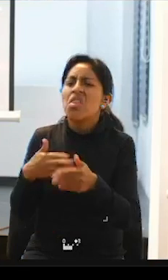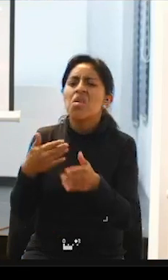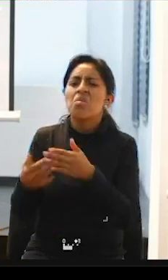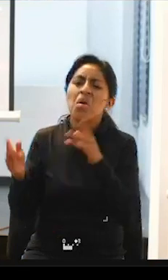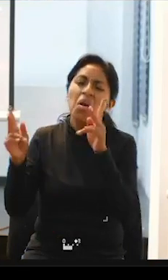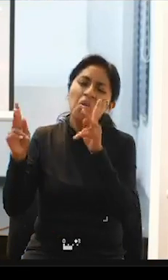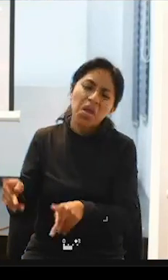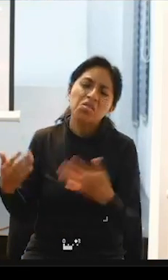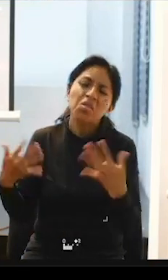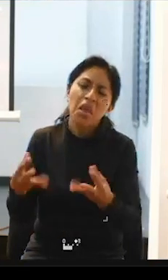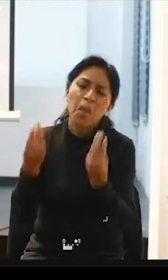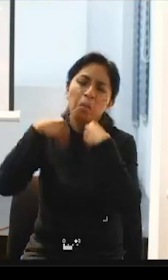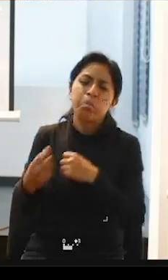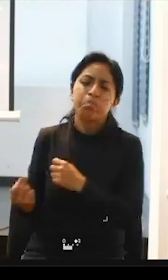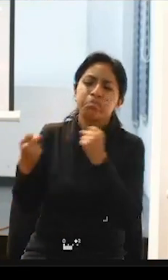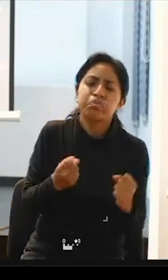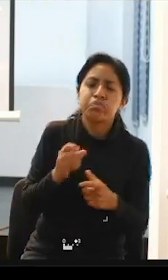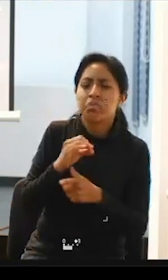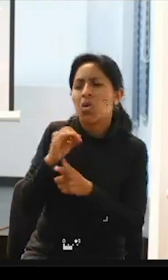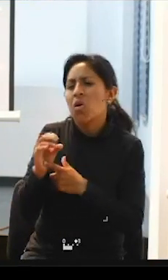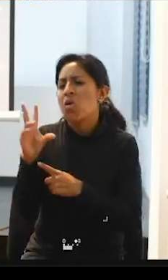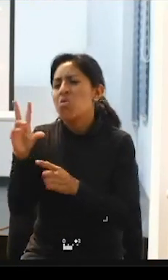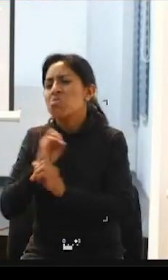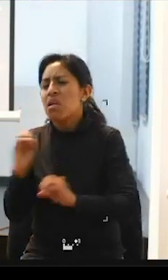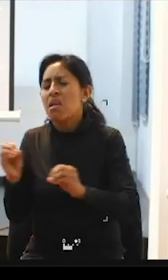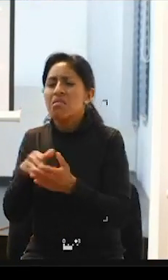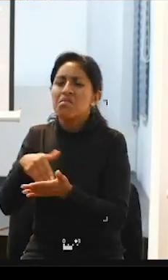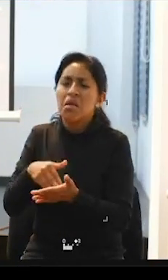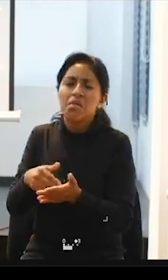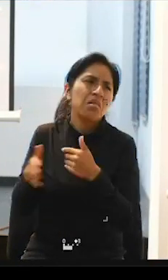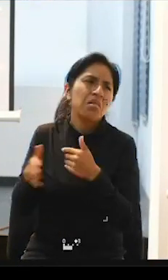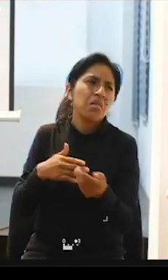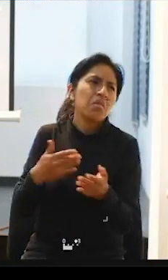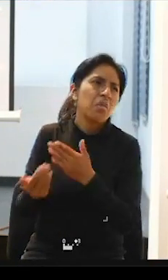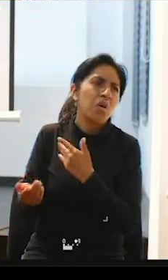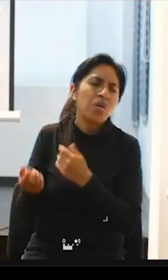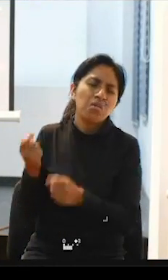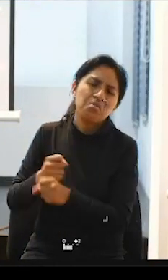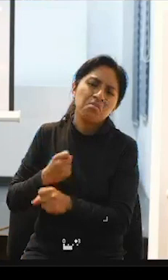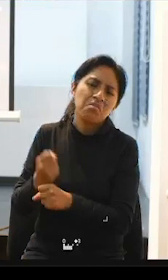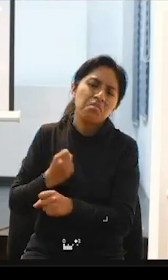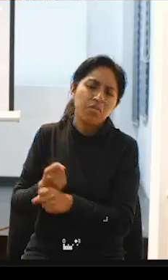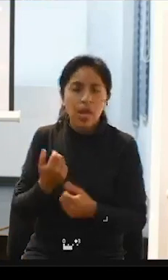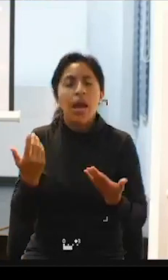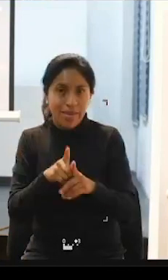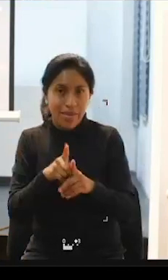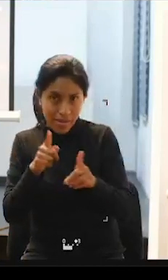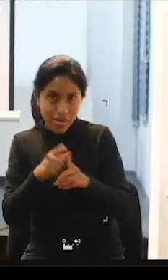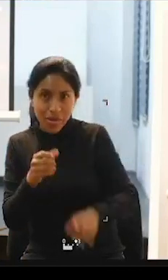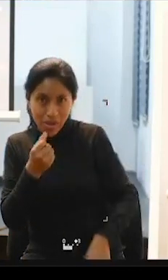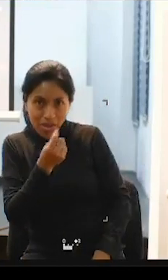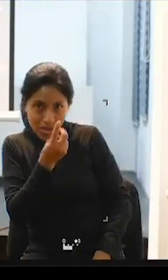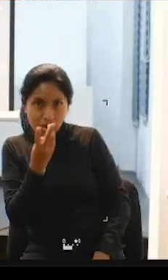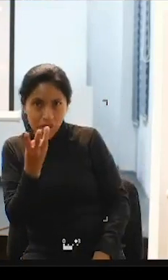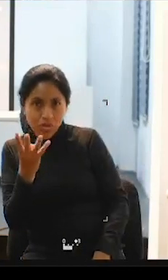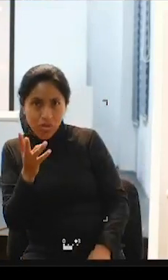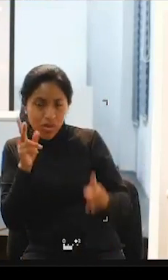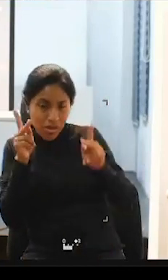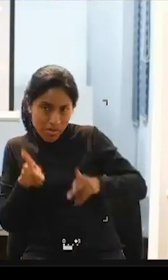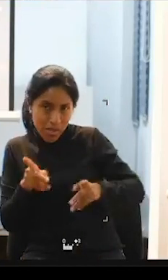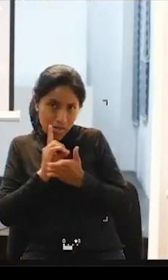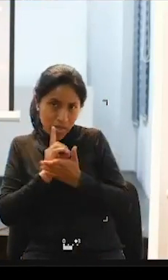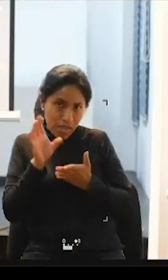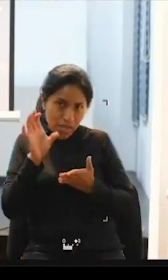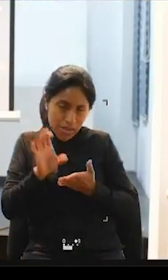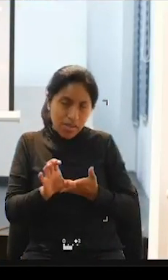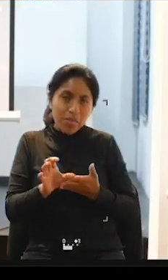recibiendo realmente como un cuido y por eso la importancia que sean las mismas personas en situación de discapacidad que formen los asistentes personales